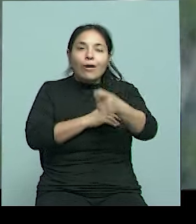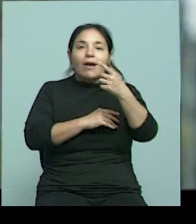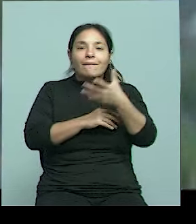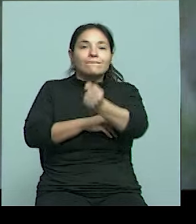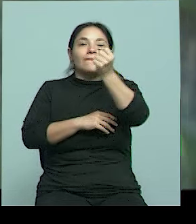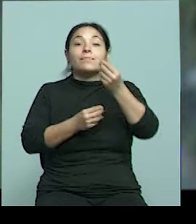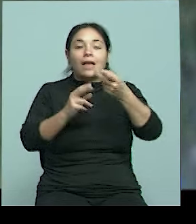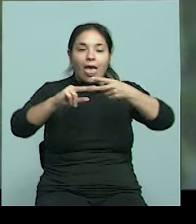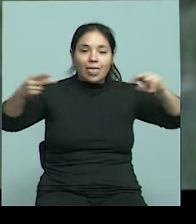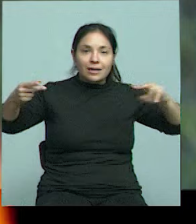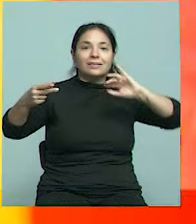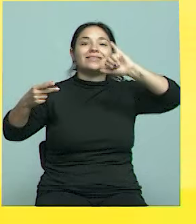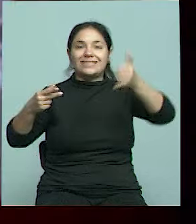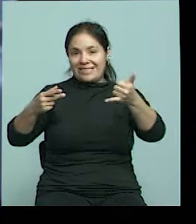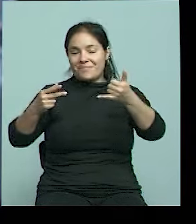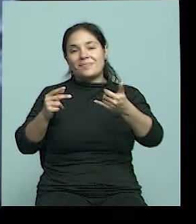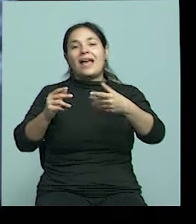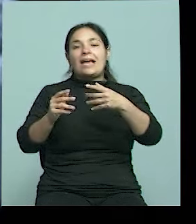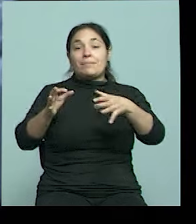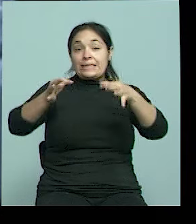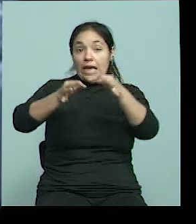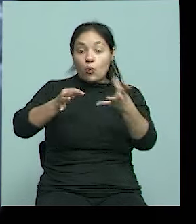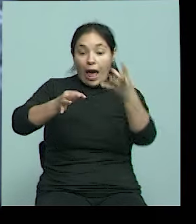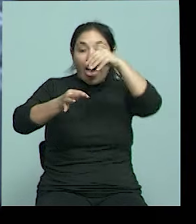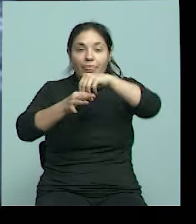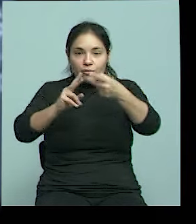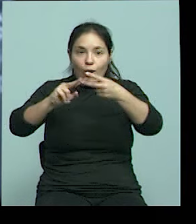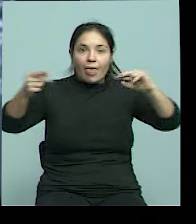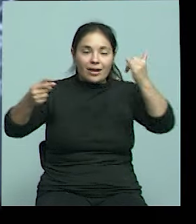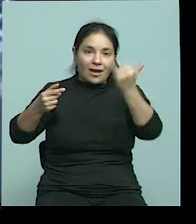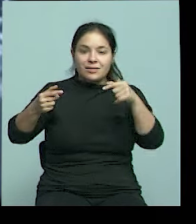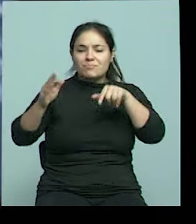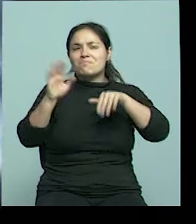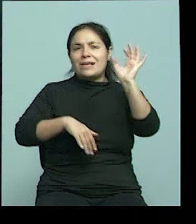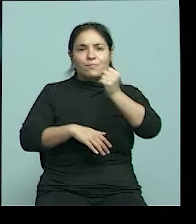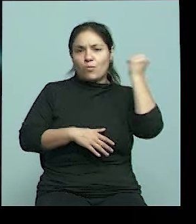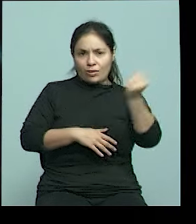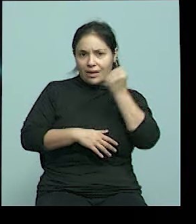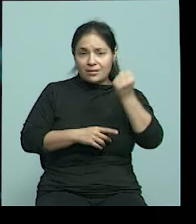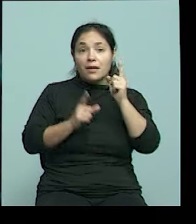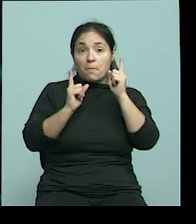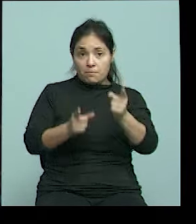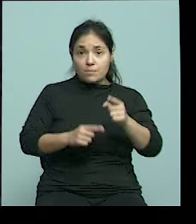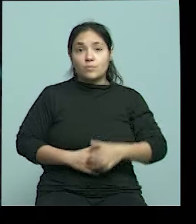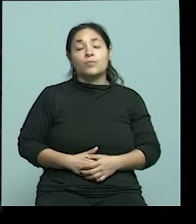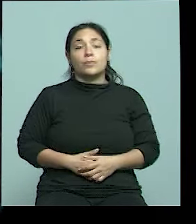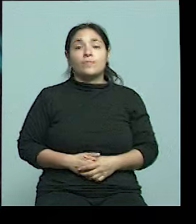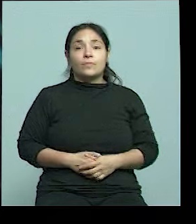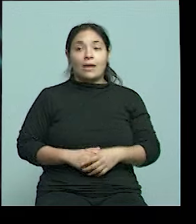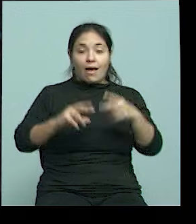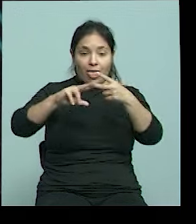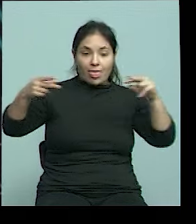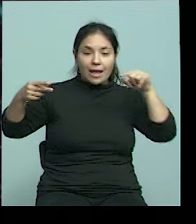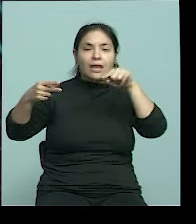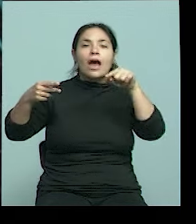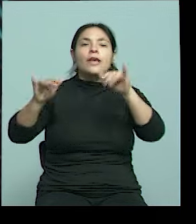el ADN es uno de los componentes de la célula, es uno de los componentes fundamentales. Es el que tiene toda